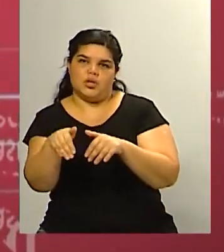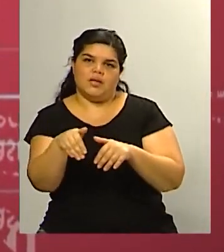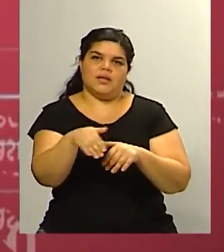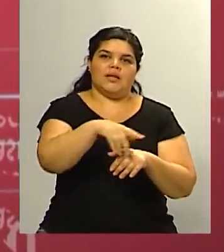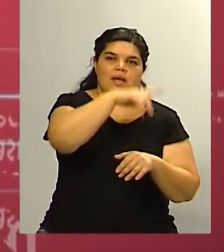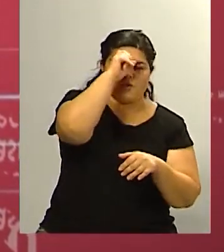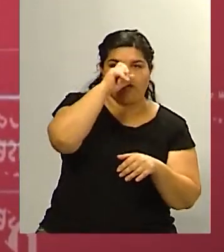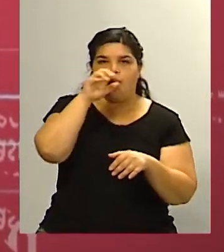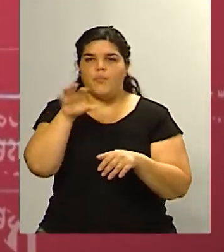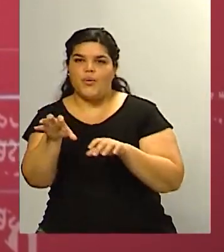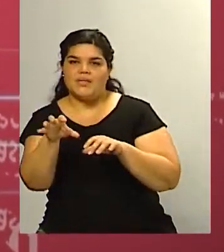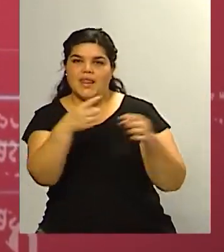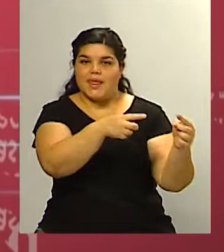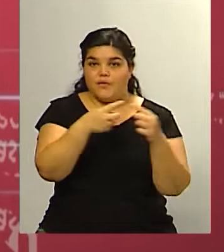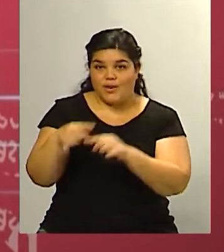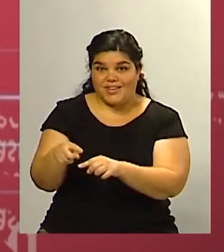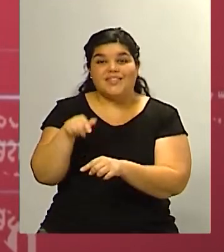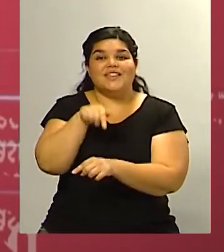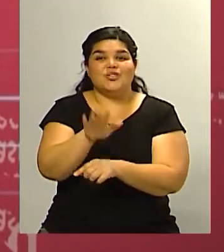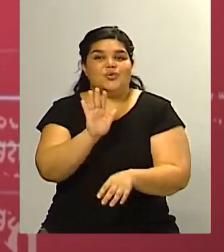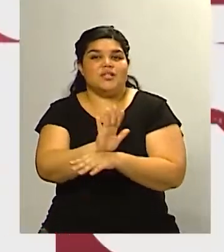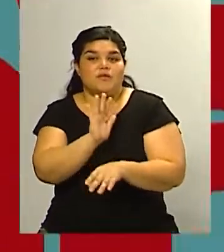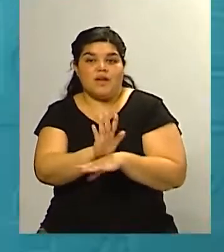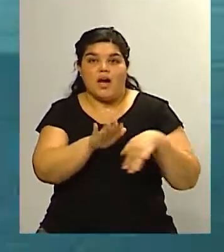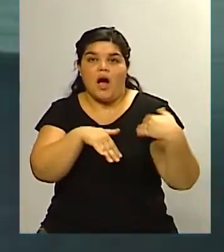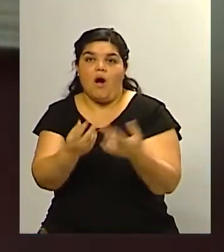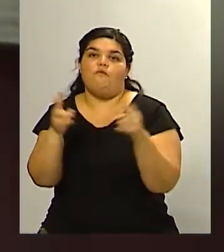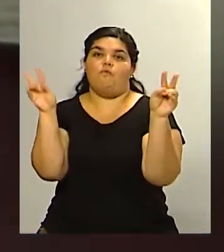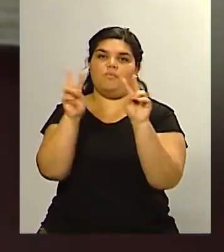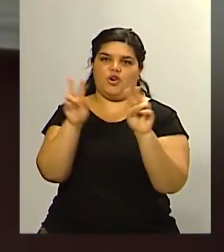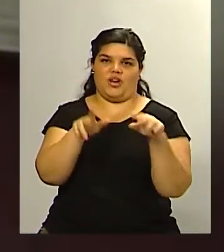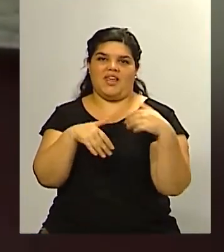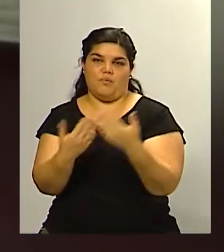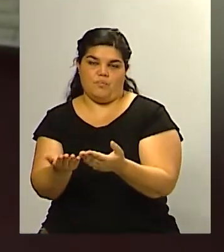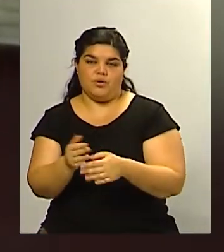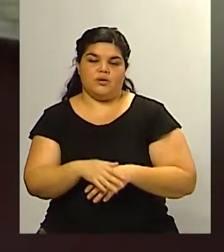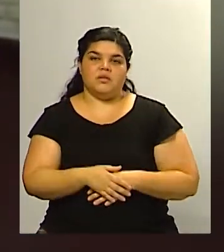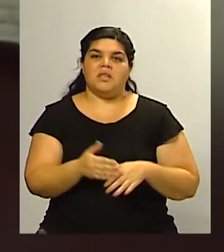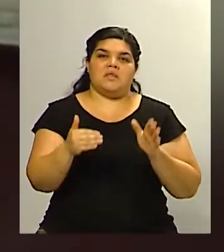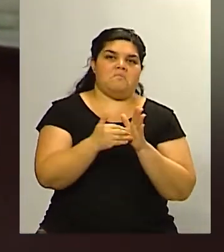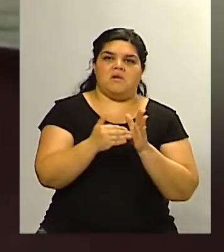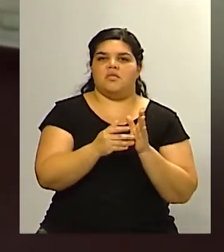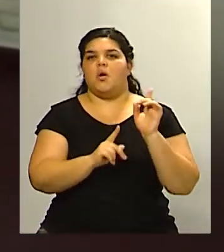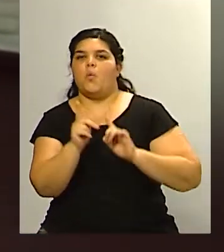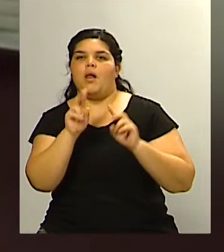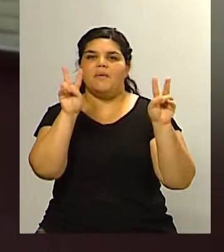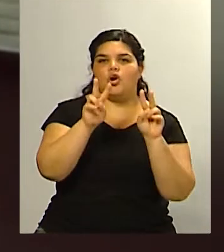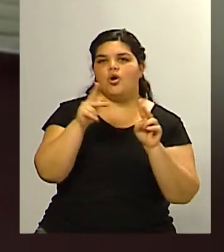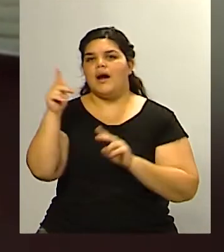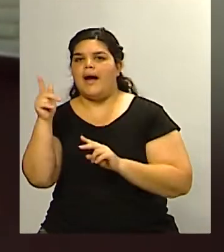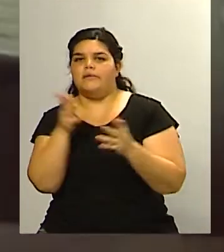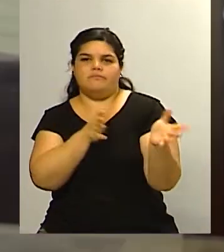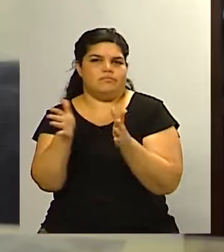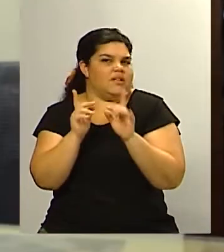es también favorecedor también para el peronismo ya sea de un color o de otro tal cual bueno